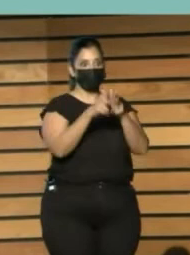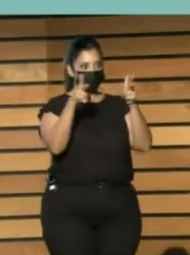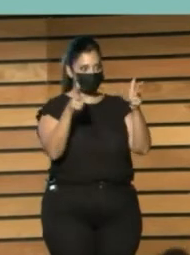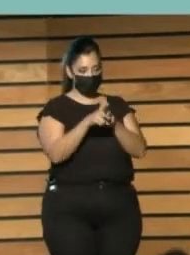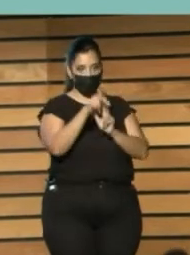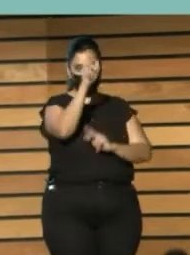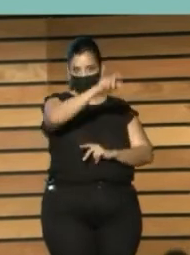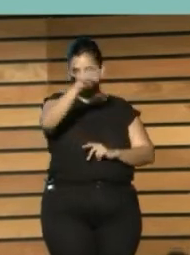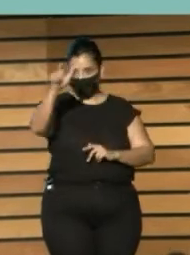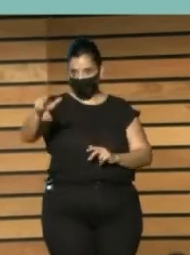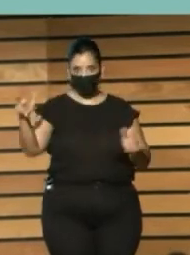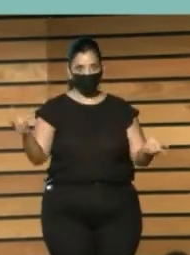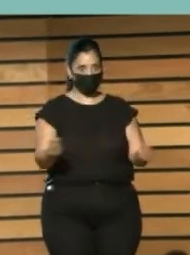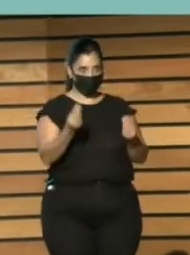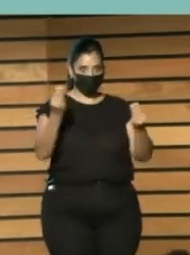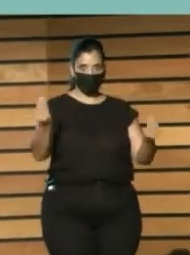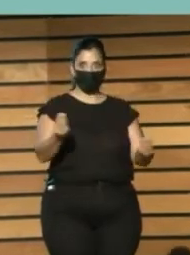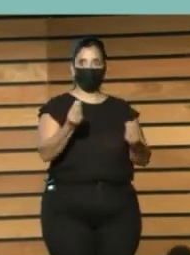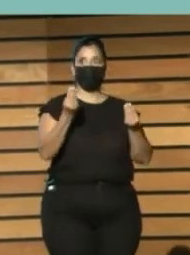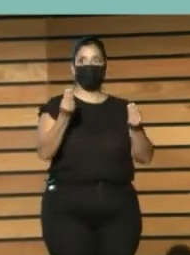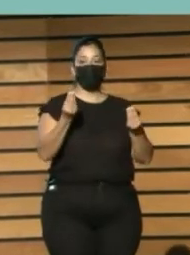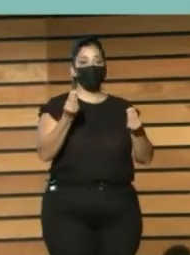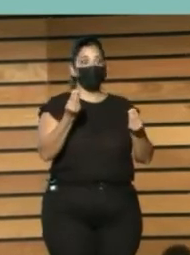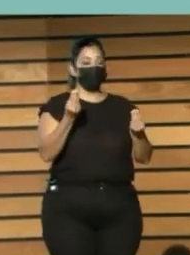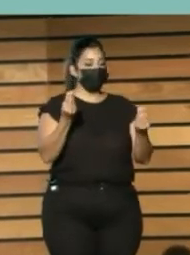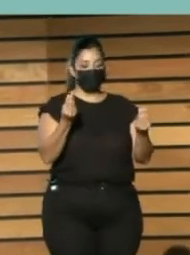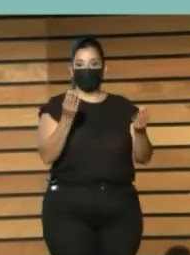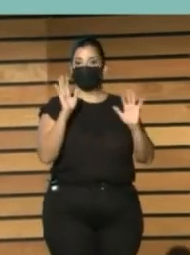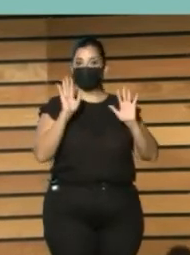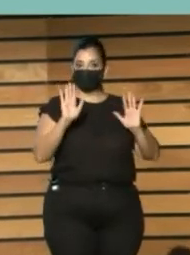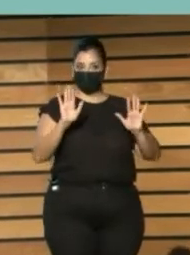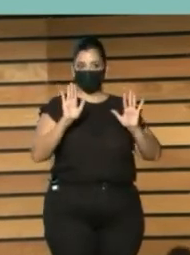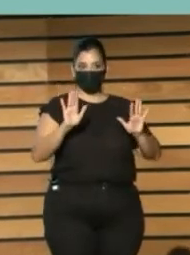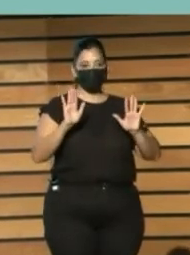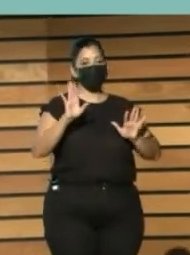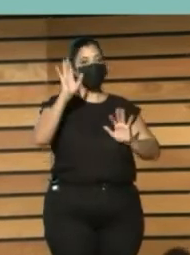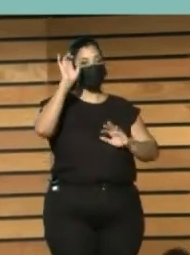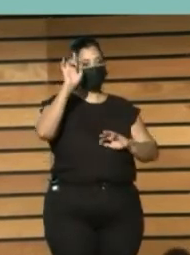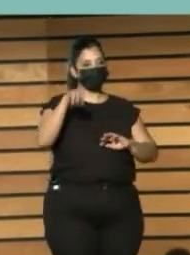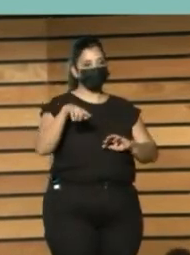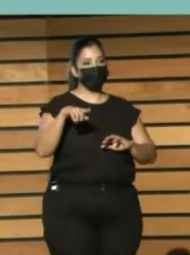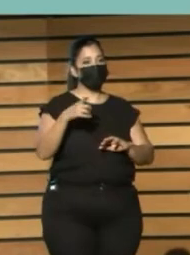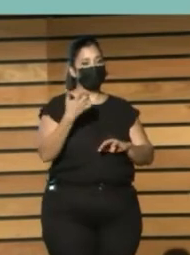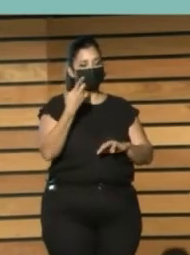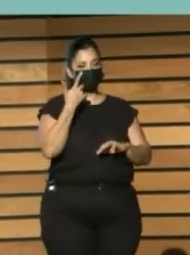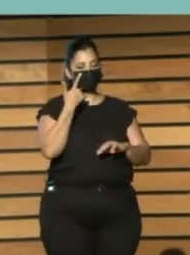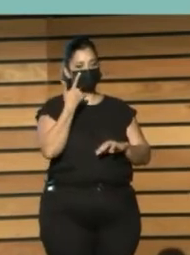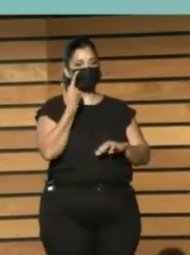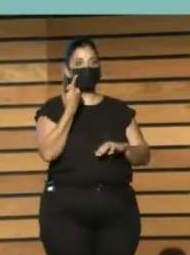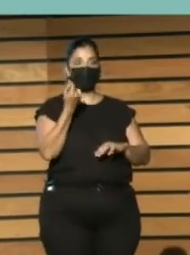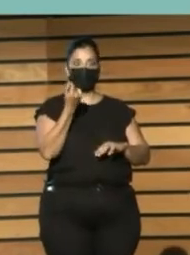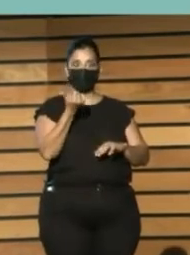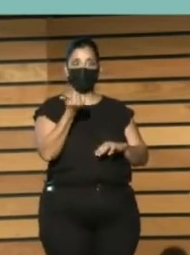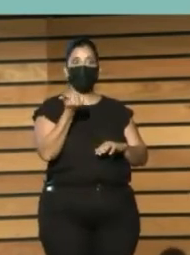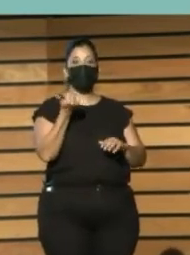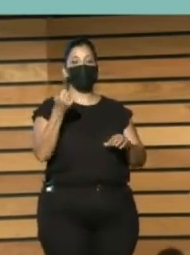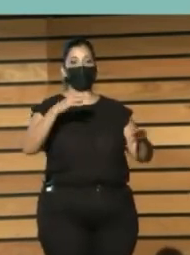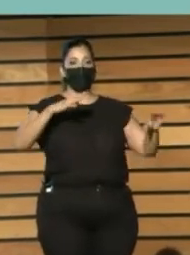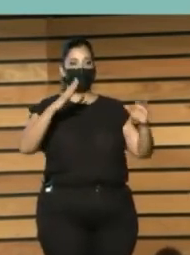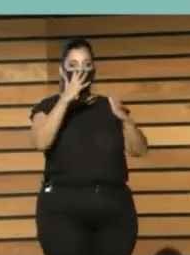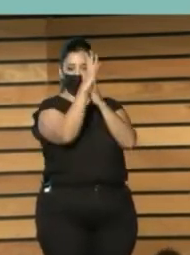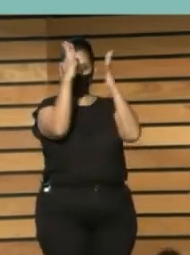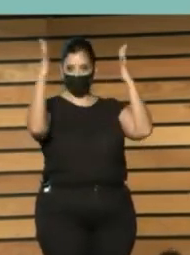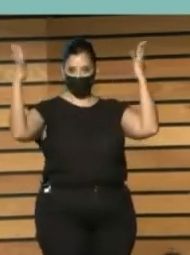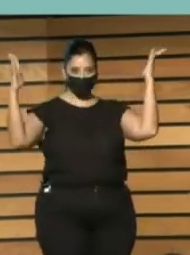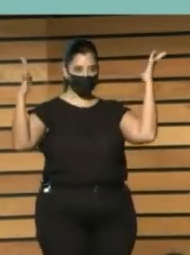De la humanidad Como no se había visto Antes Pero también Incluía La posibilidad De la destrucción Medioambiental De